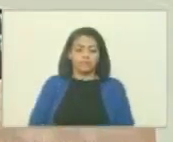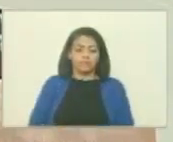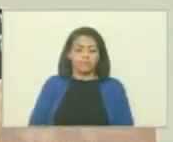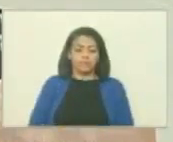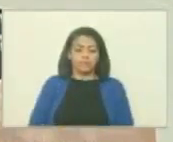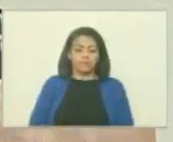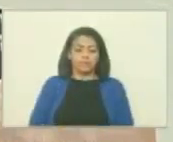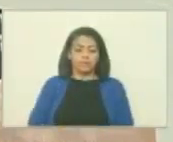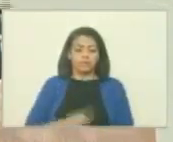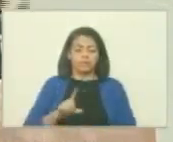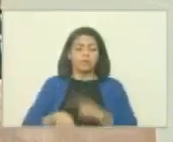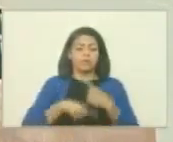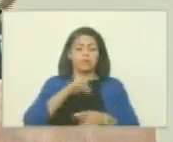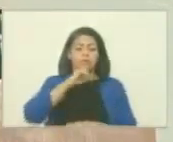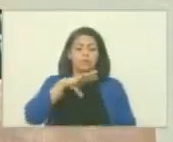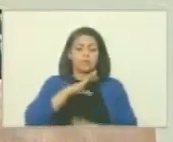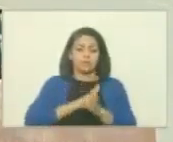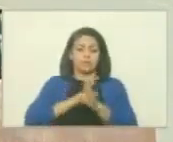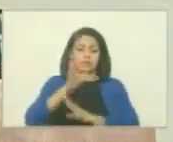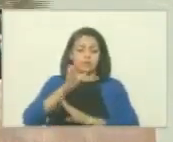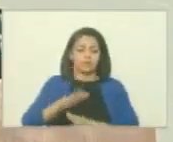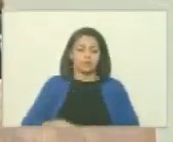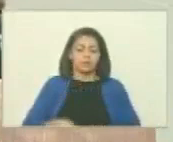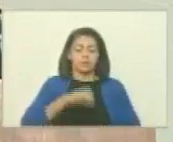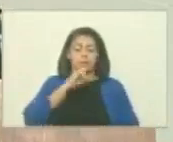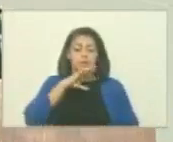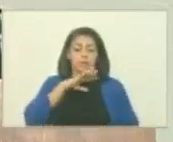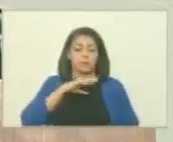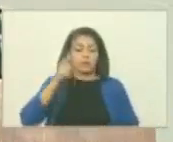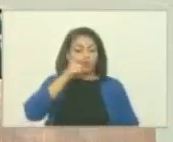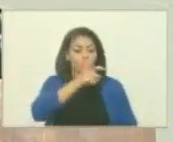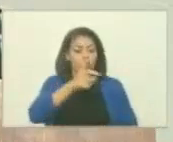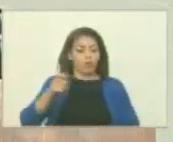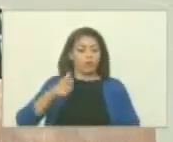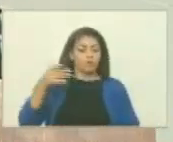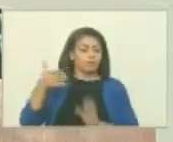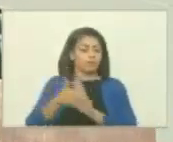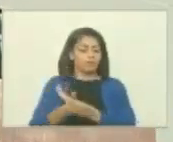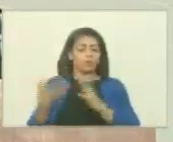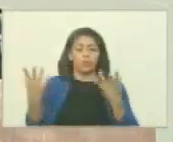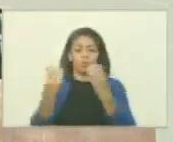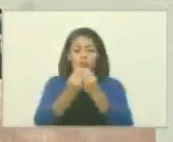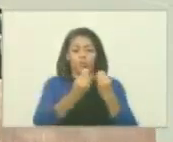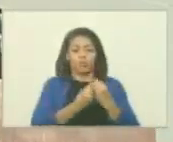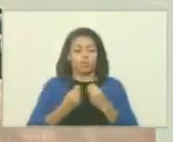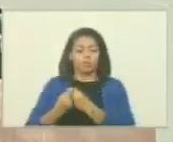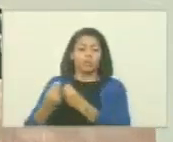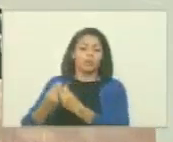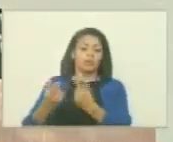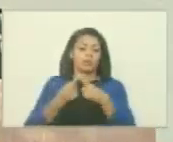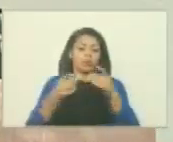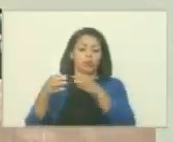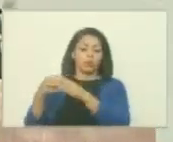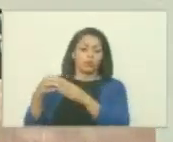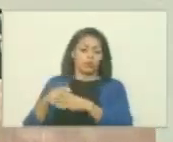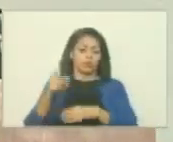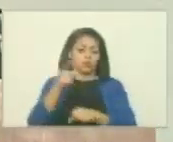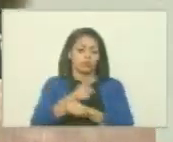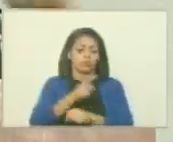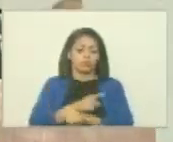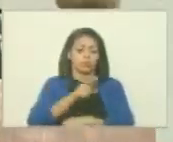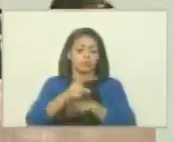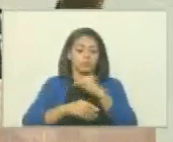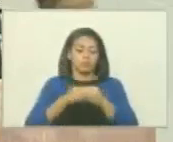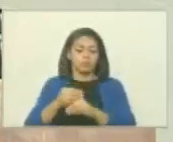y luego la historia continuó la historia de los pueblos tratando de juntarse las oligarquías las élites